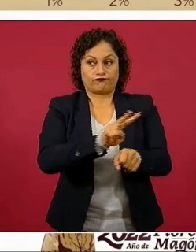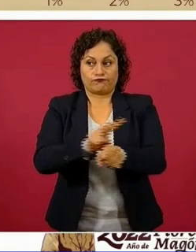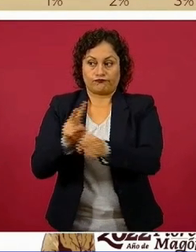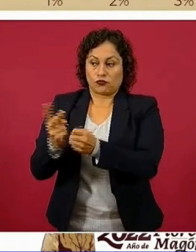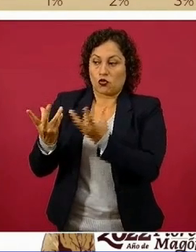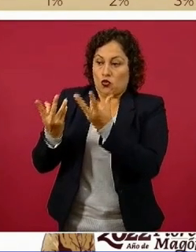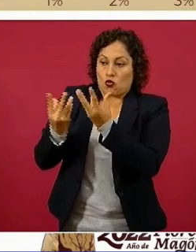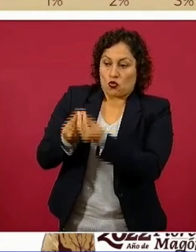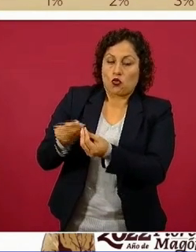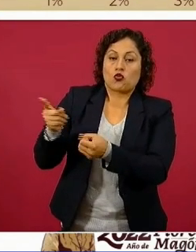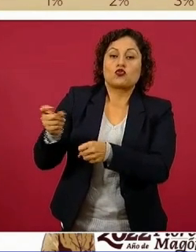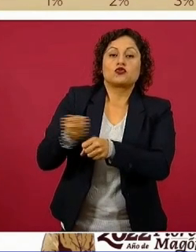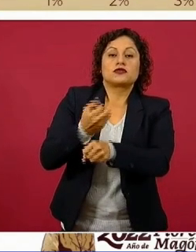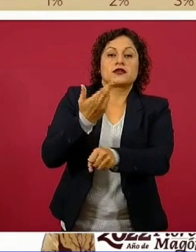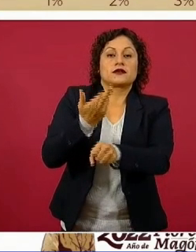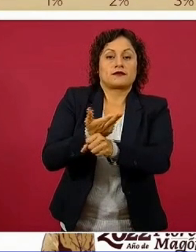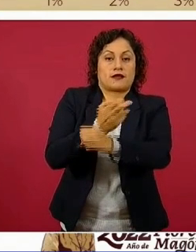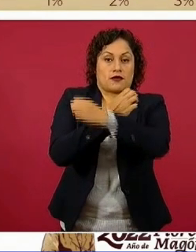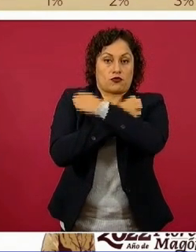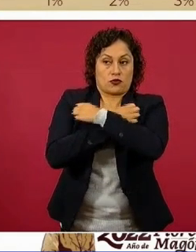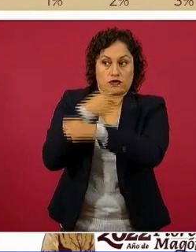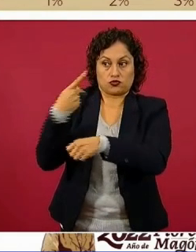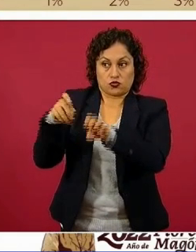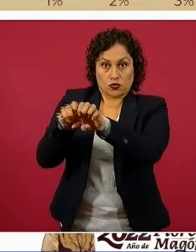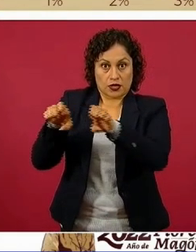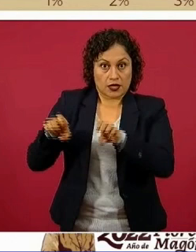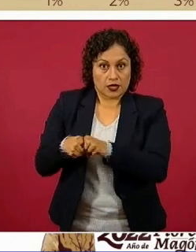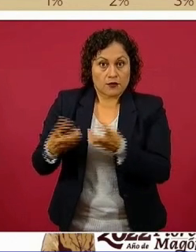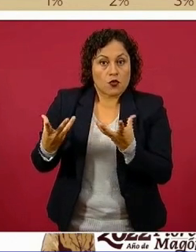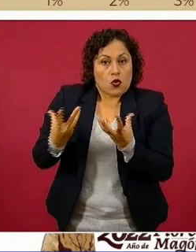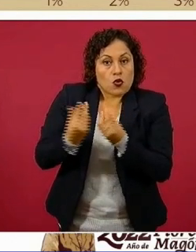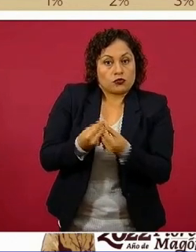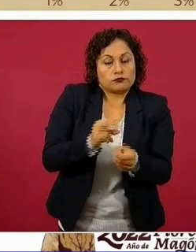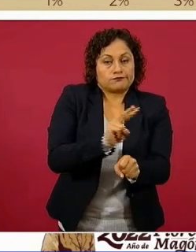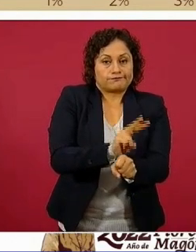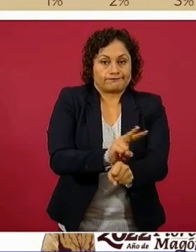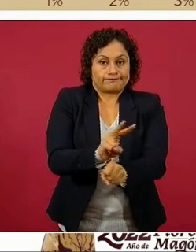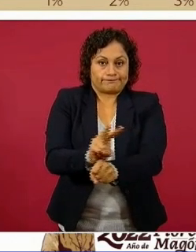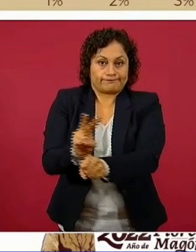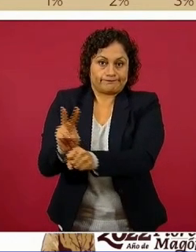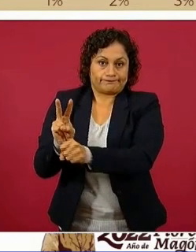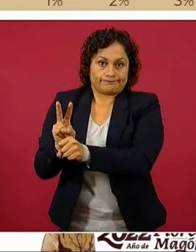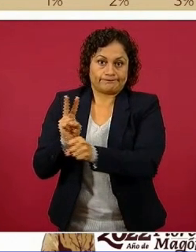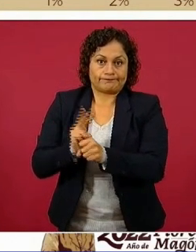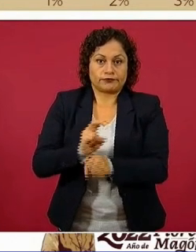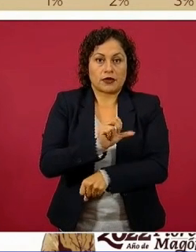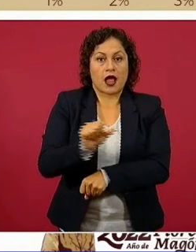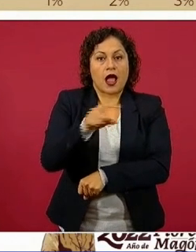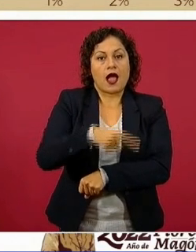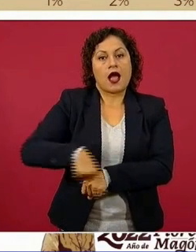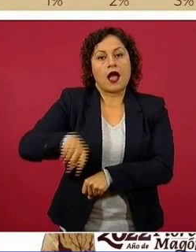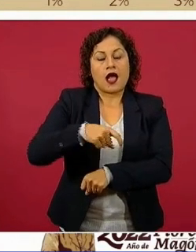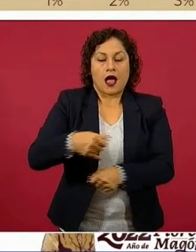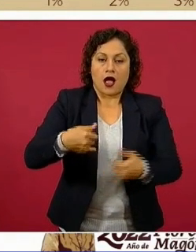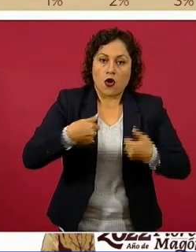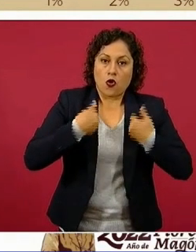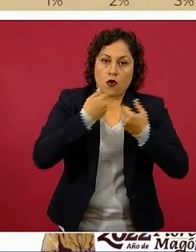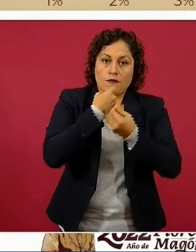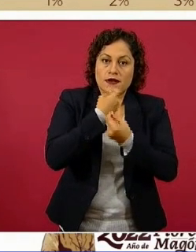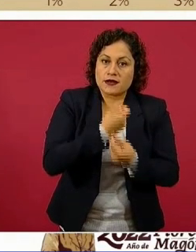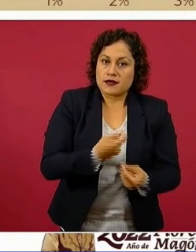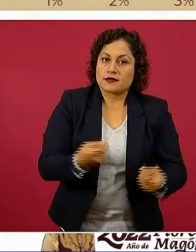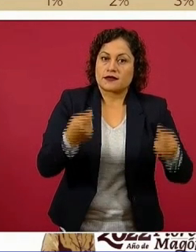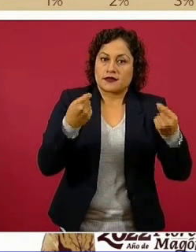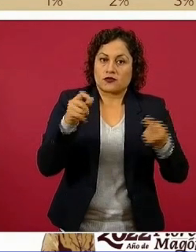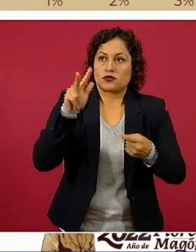Delfina Gómez Álvarez, secretaria de Educación y su equipo, en donde monitoreamos específicamente en la población menor de edad, en